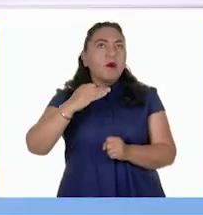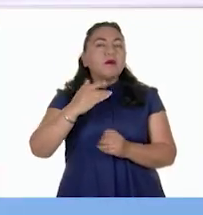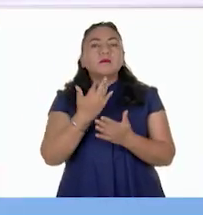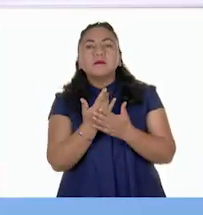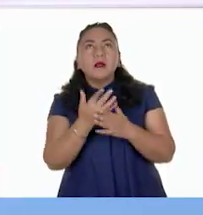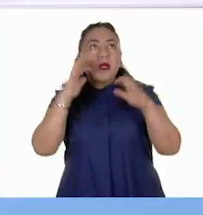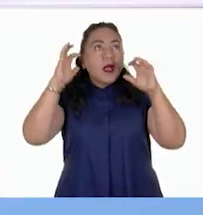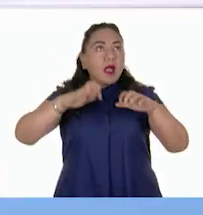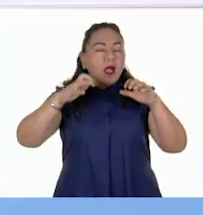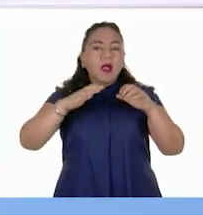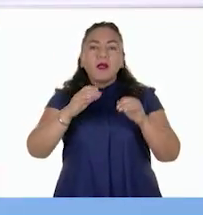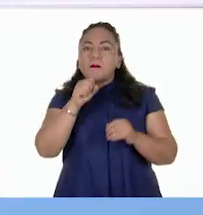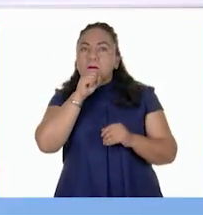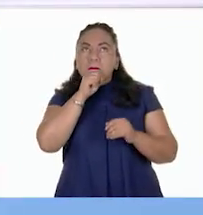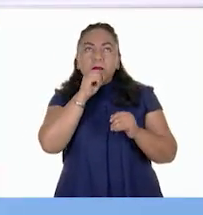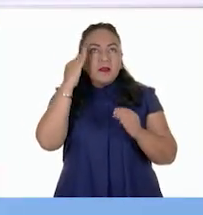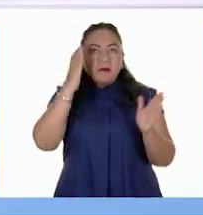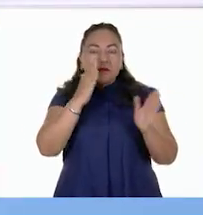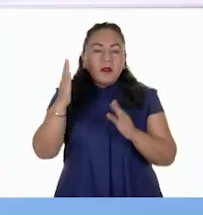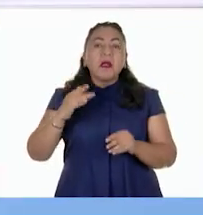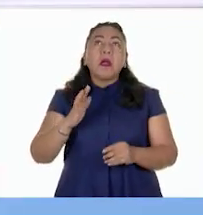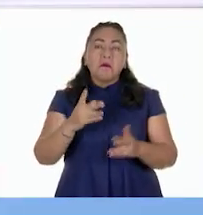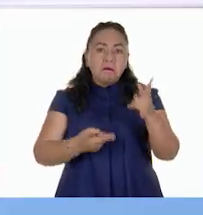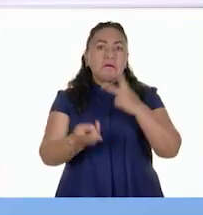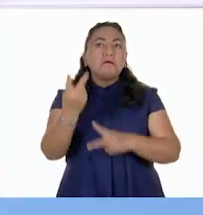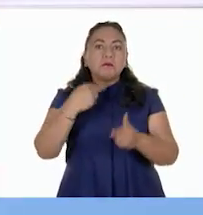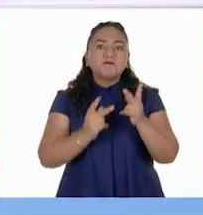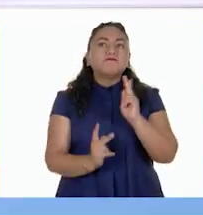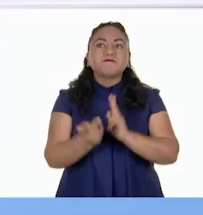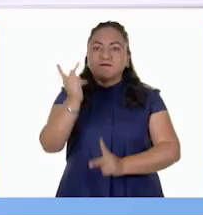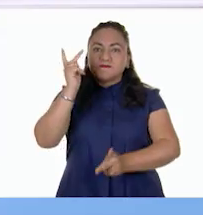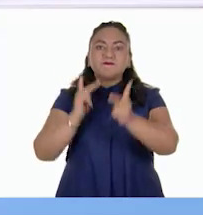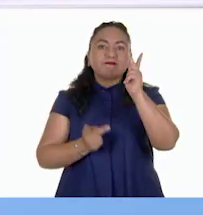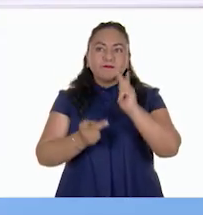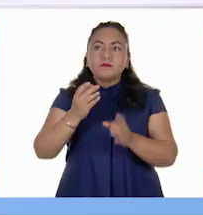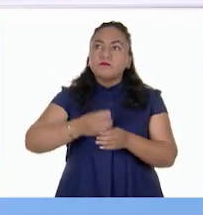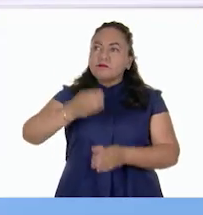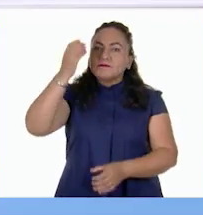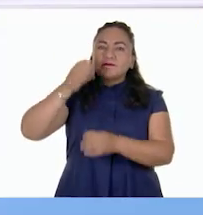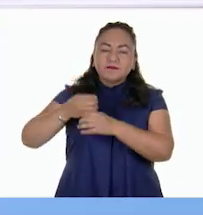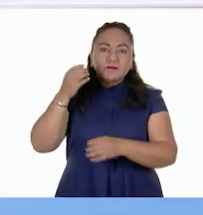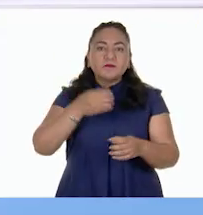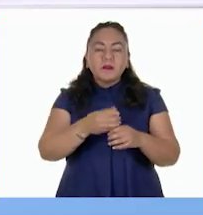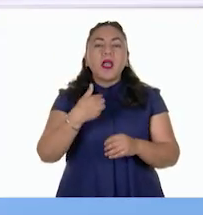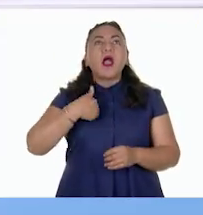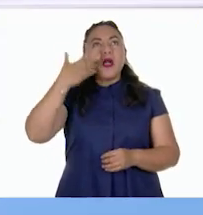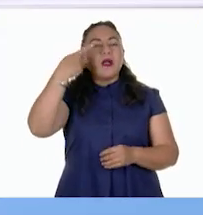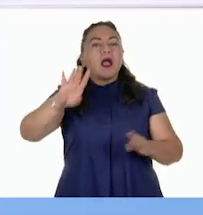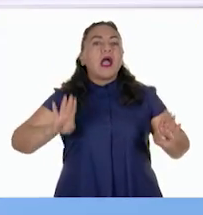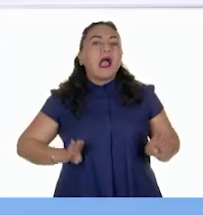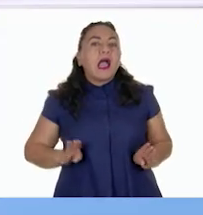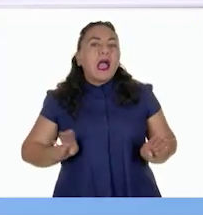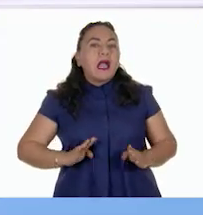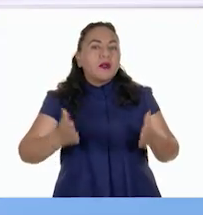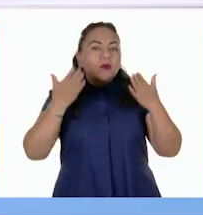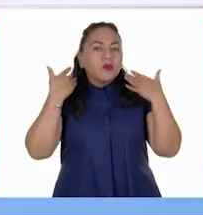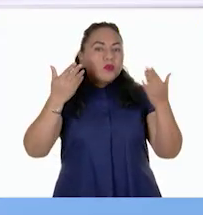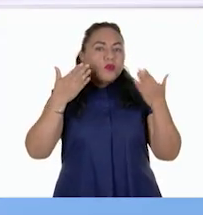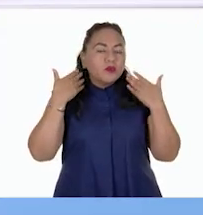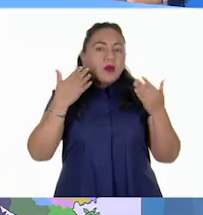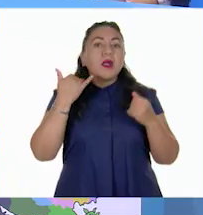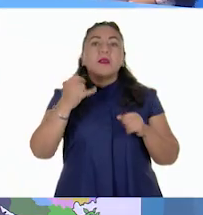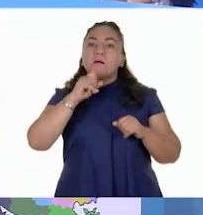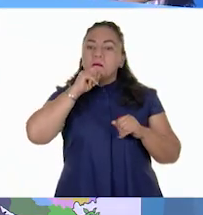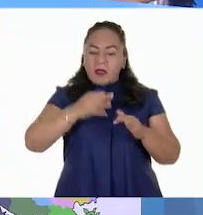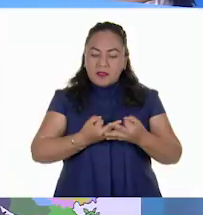la temporada de lluvia? han tenido buena producción y ahora sé que es porque el clima es adecuado y también el relieve.